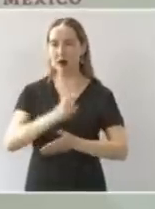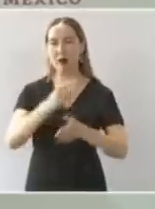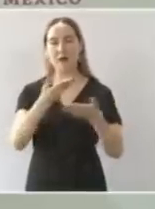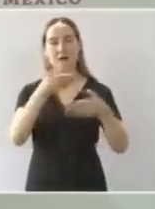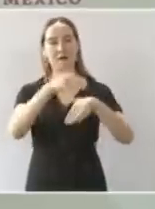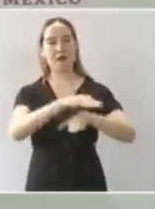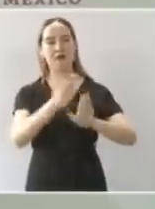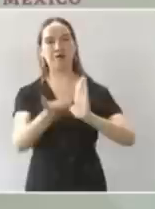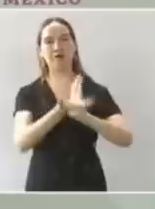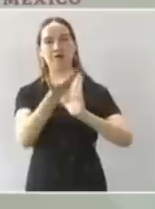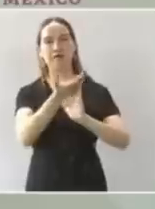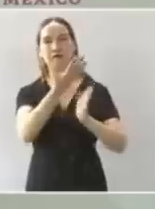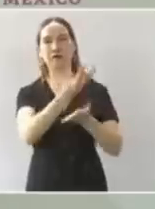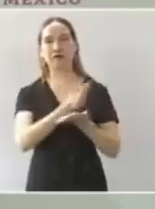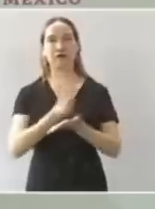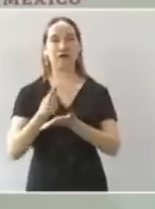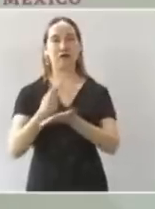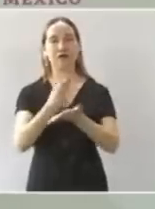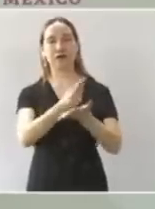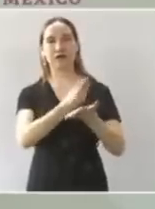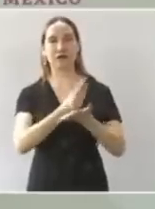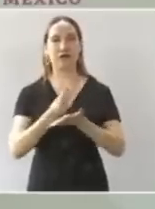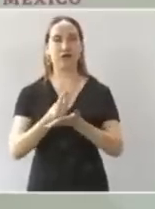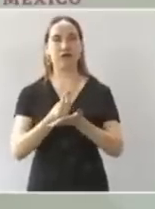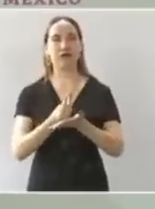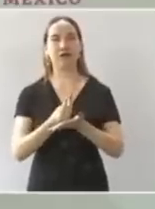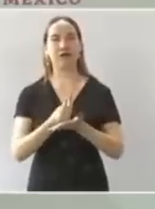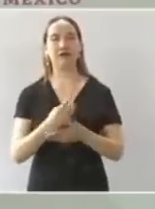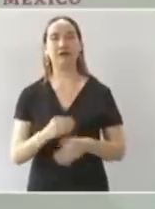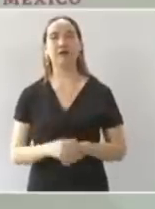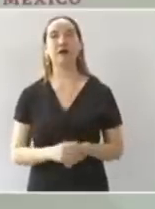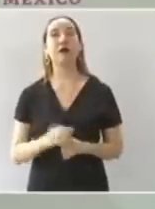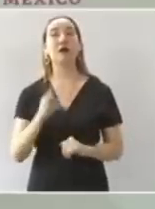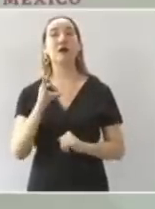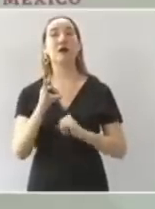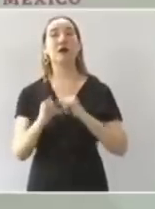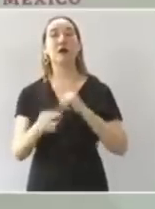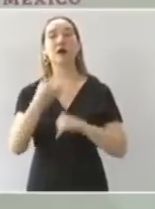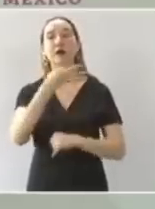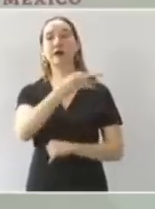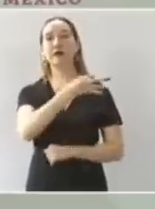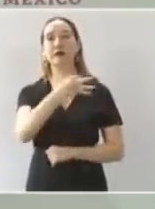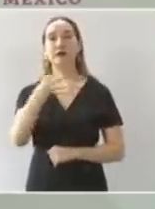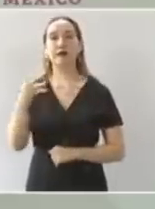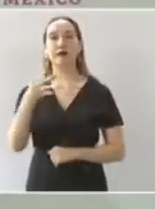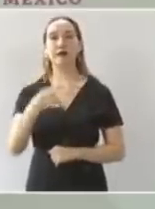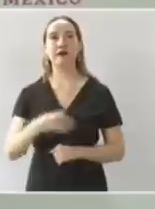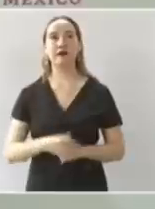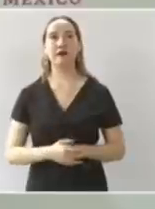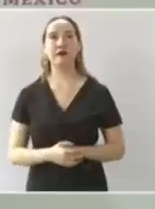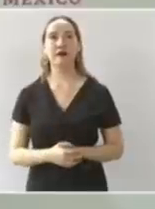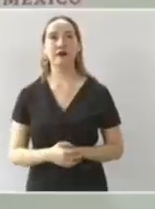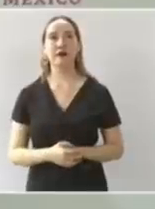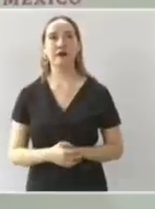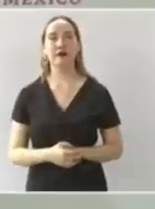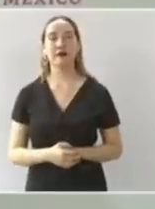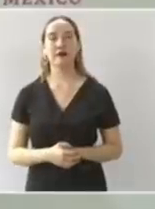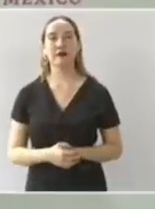bienestar ya nada más termino diciéndoles que voy a regresar